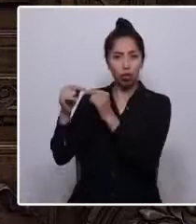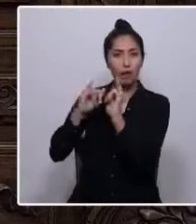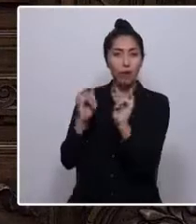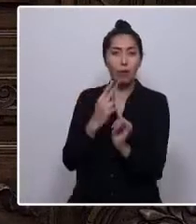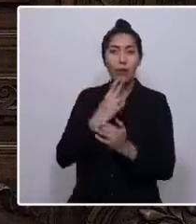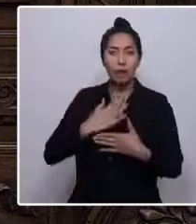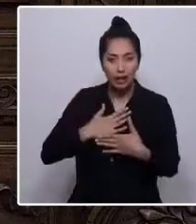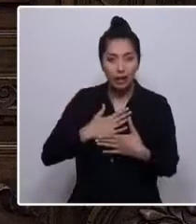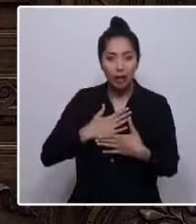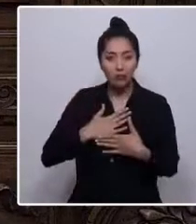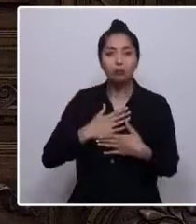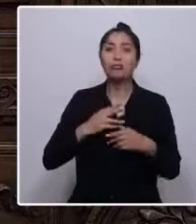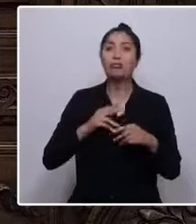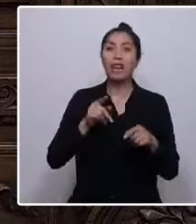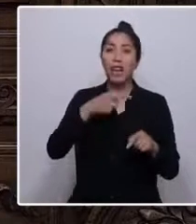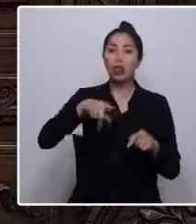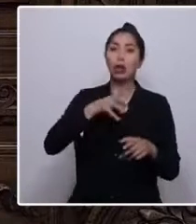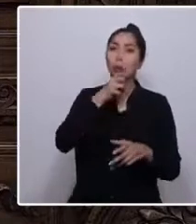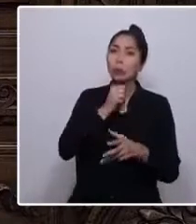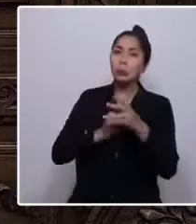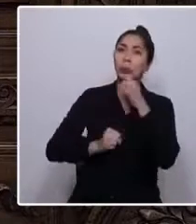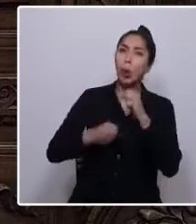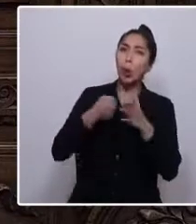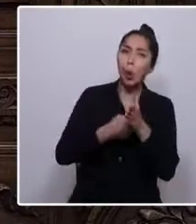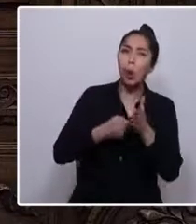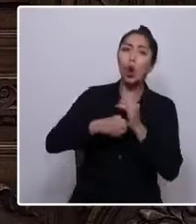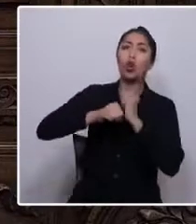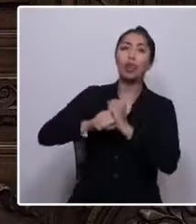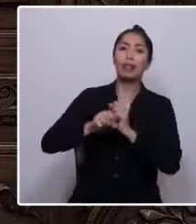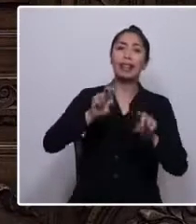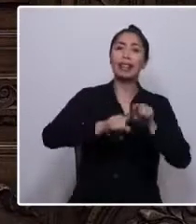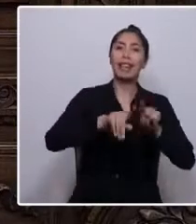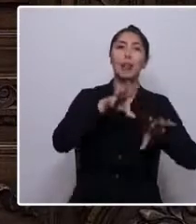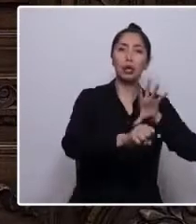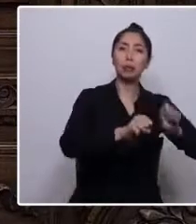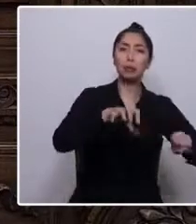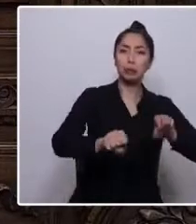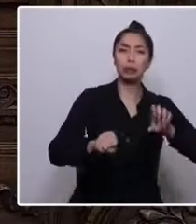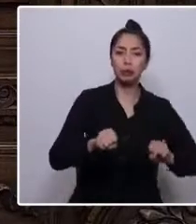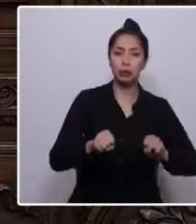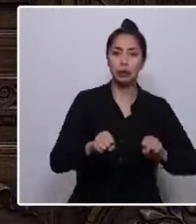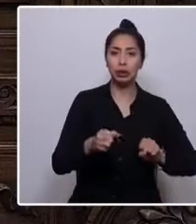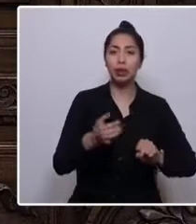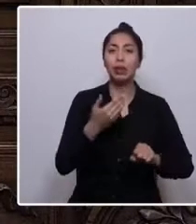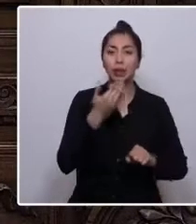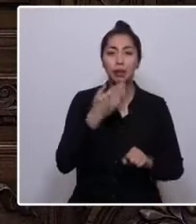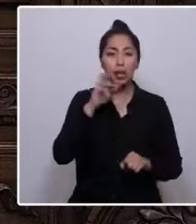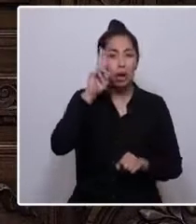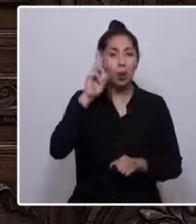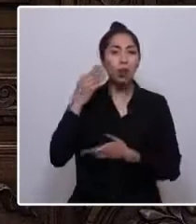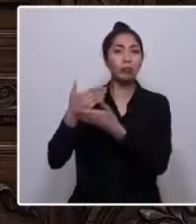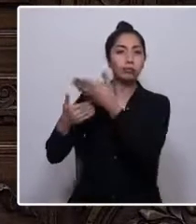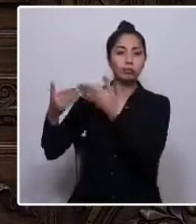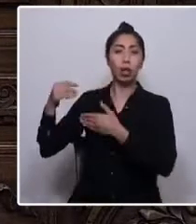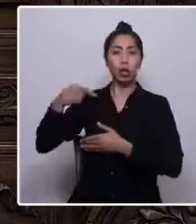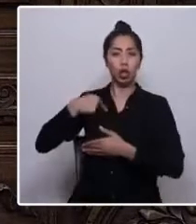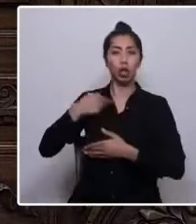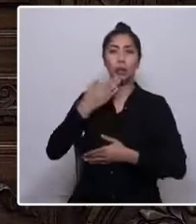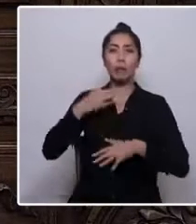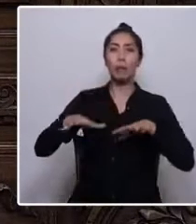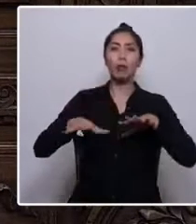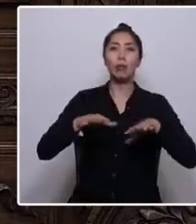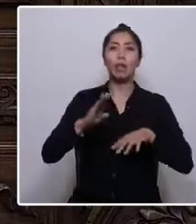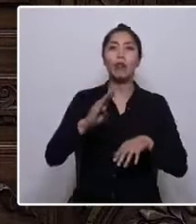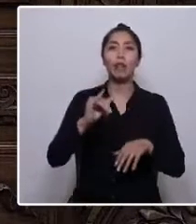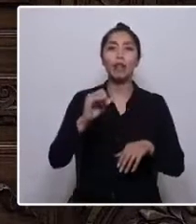usurpación de sus tierras y que recurren a las fuerzas de sus antepasados para no ser colonizados. Estoy con el movimiento biocéntrico, quienes